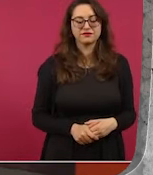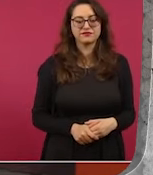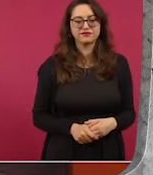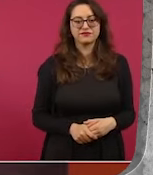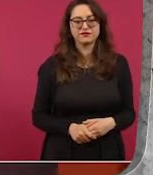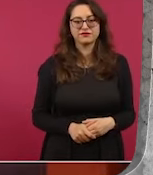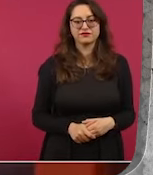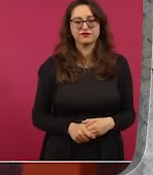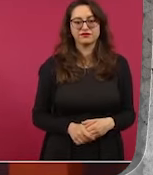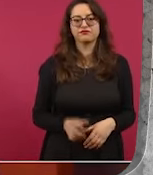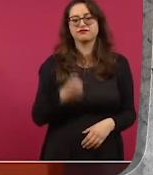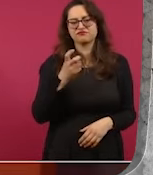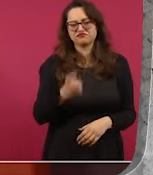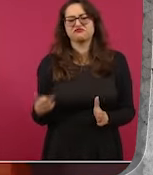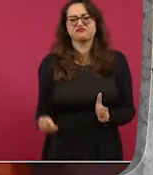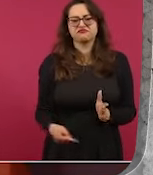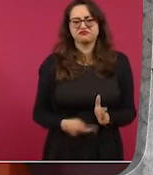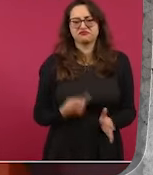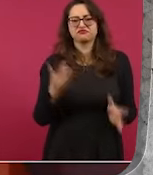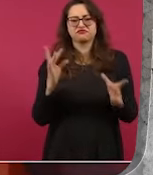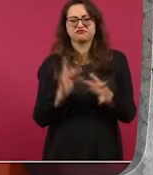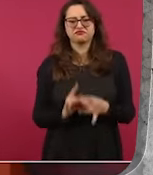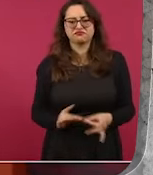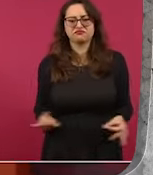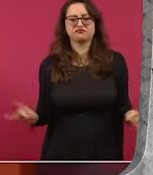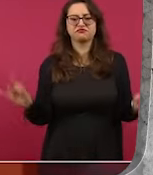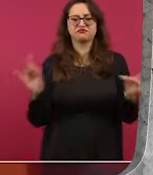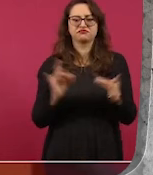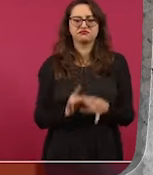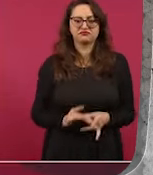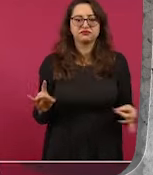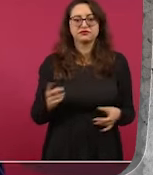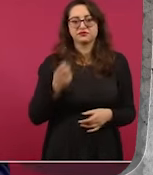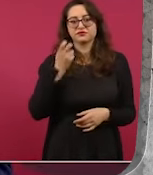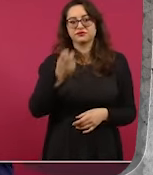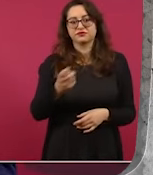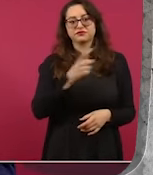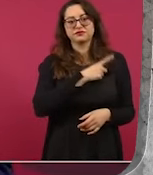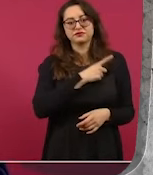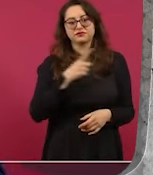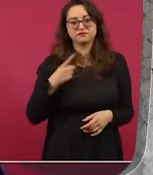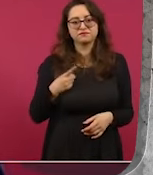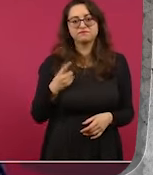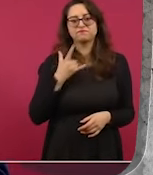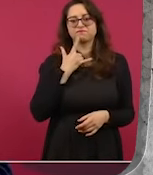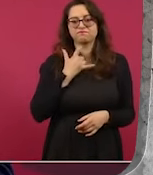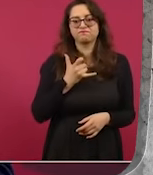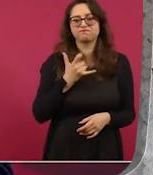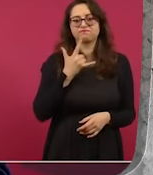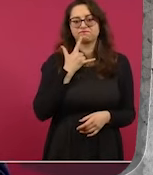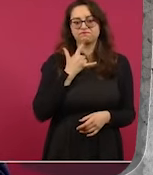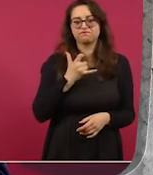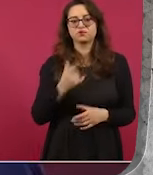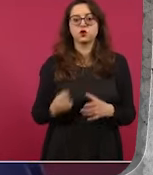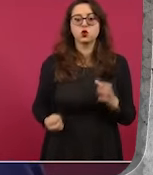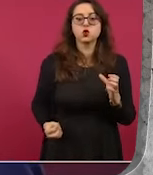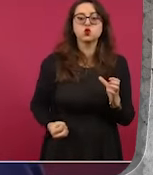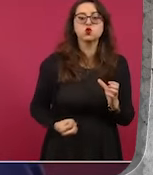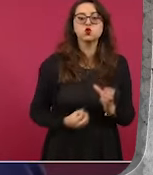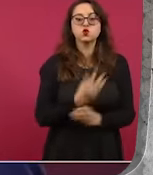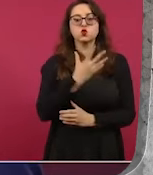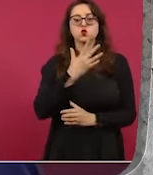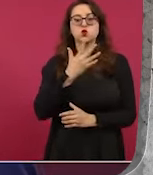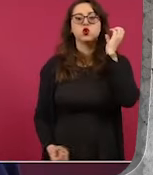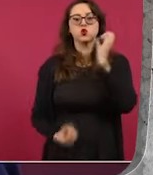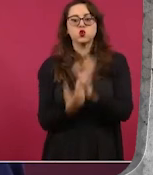hablado bastante sobre eso, y seguir auspiciando una nueva corriente de